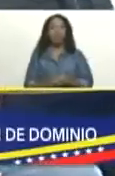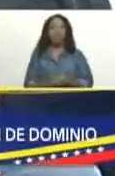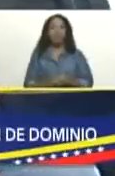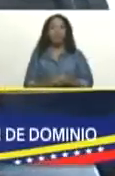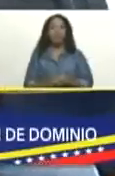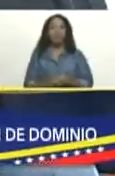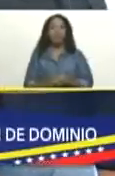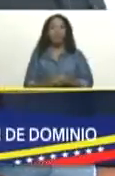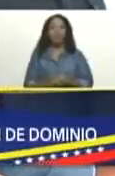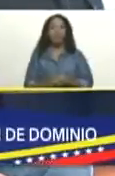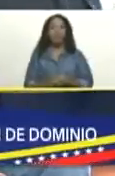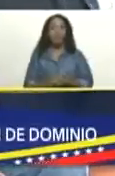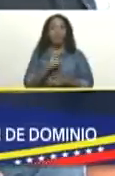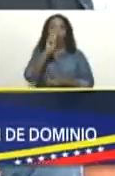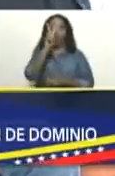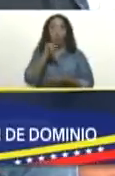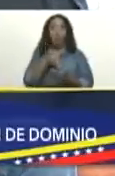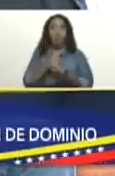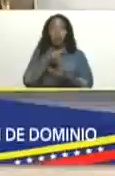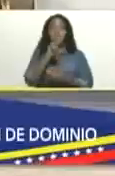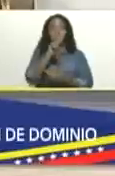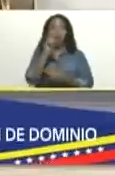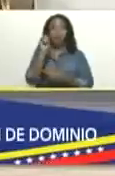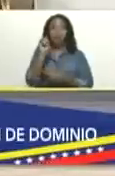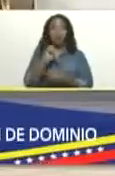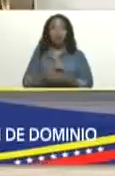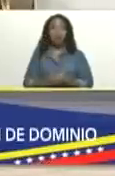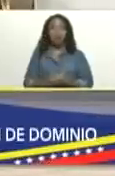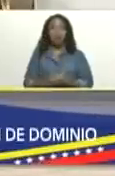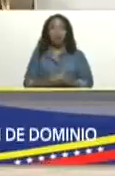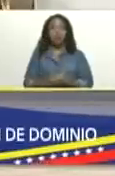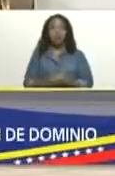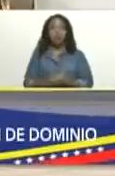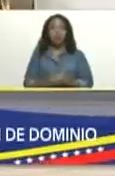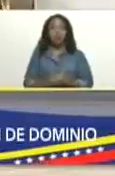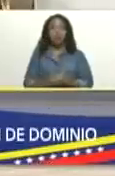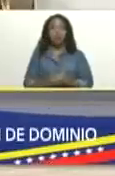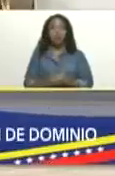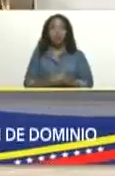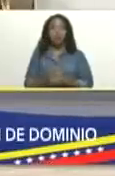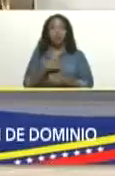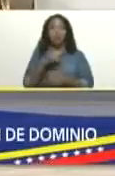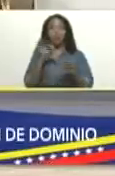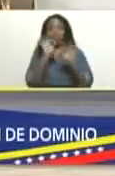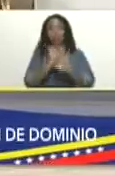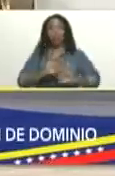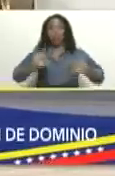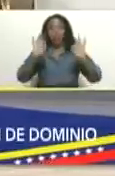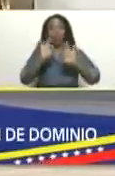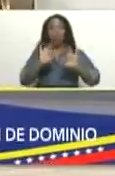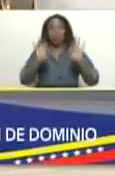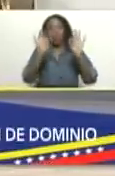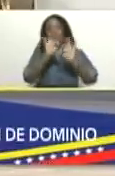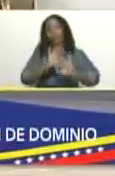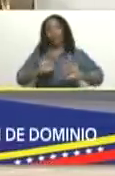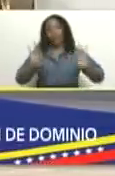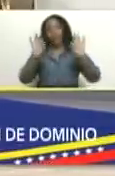desde el 2020 con la mascarilla y esto y a no me daba ni nada, nada.